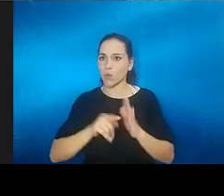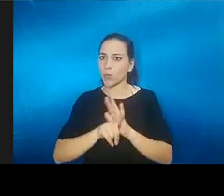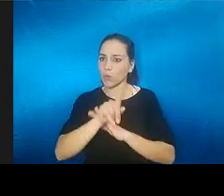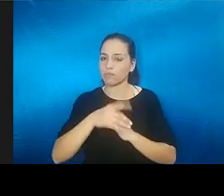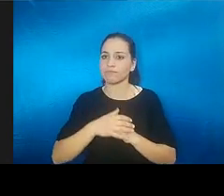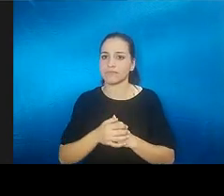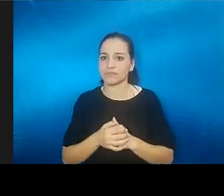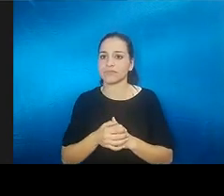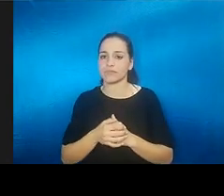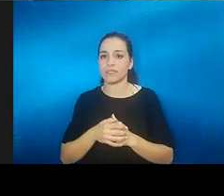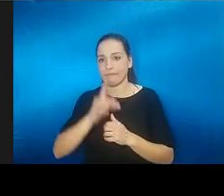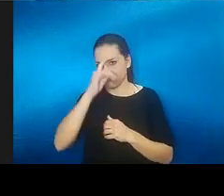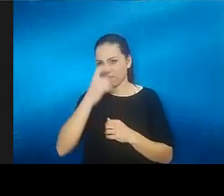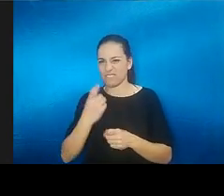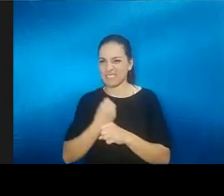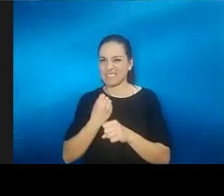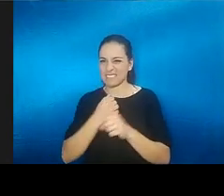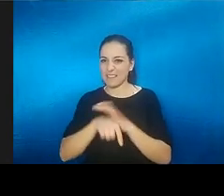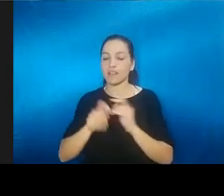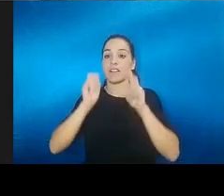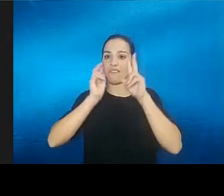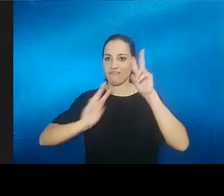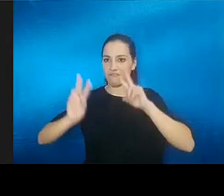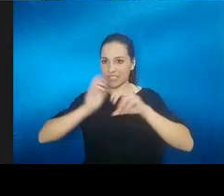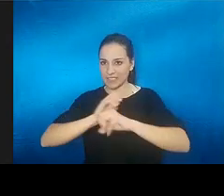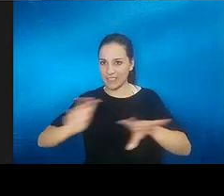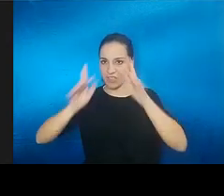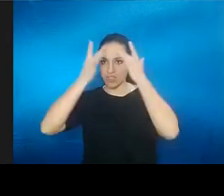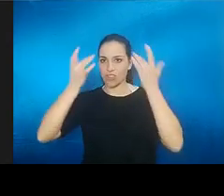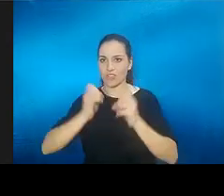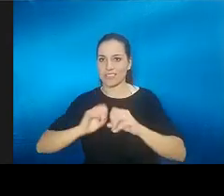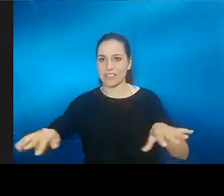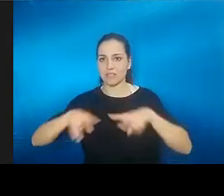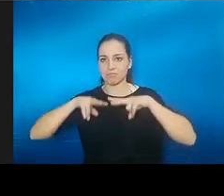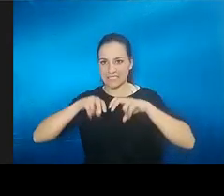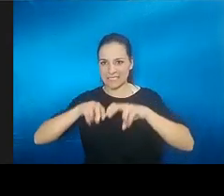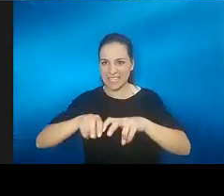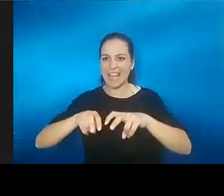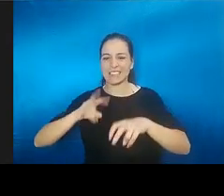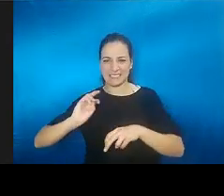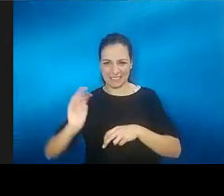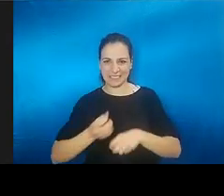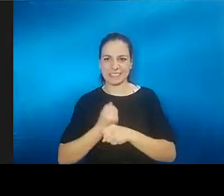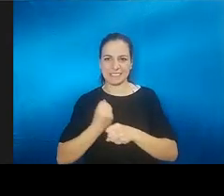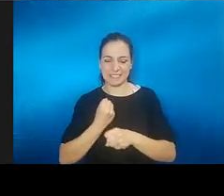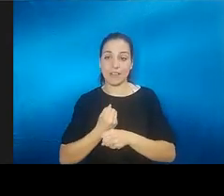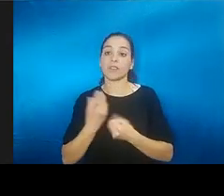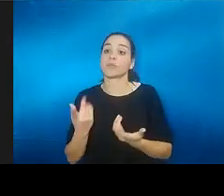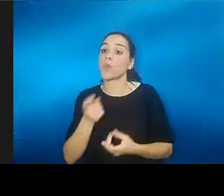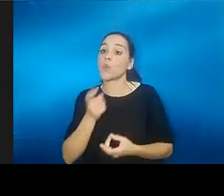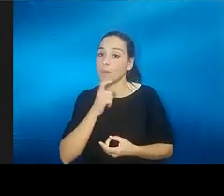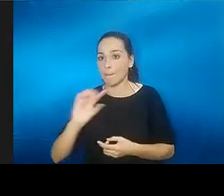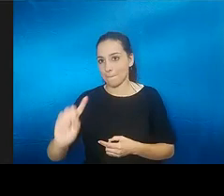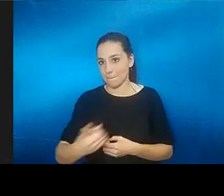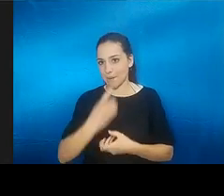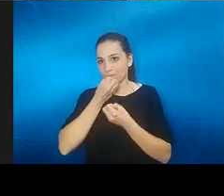muchas cosas por hacer en visibilización en concienciación en investigación y para ello hay que darla a conocer primero